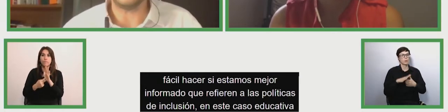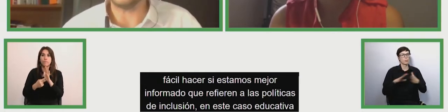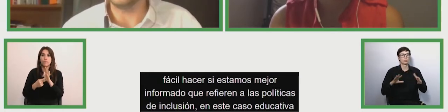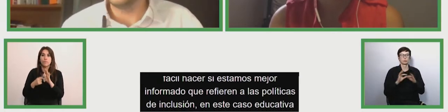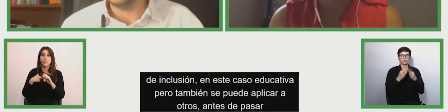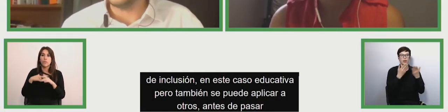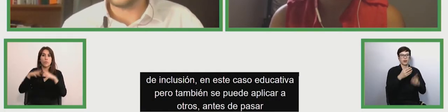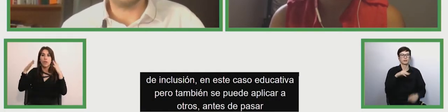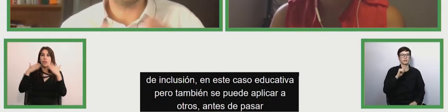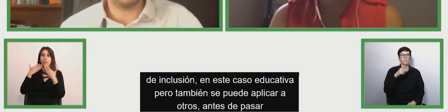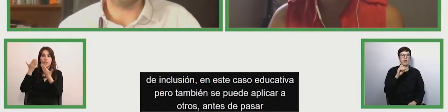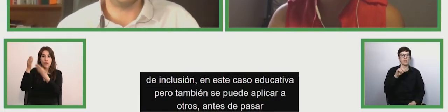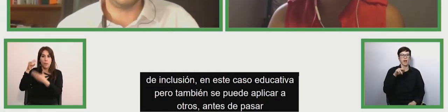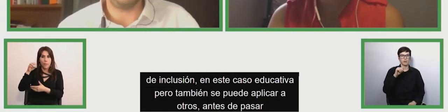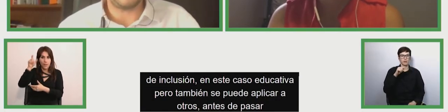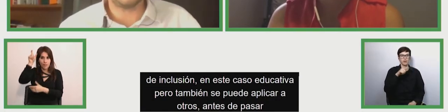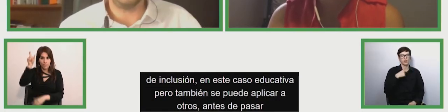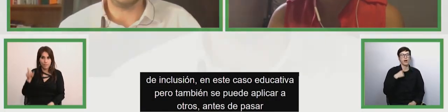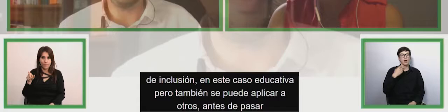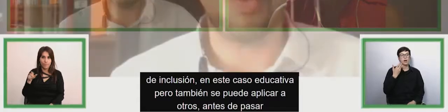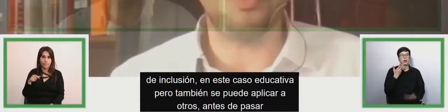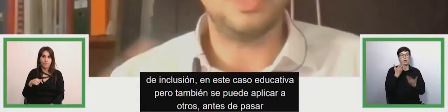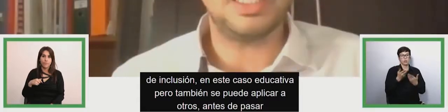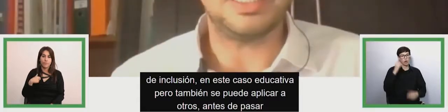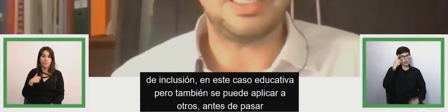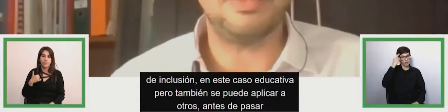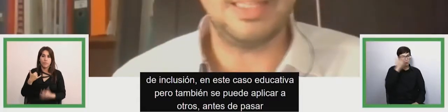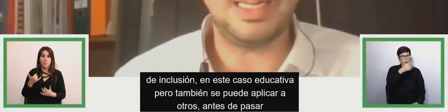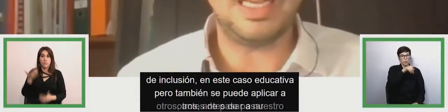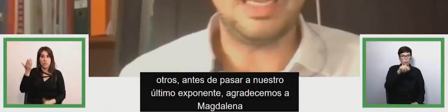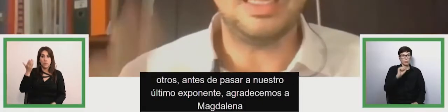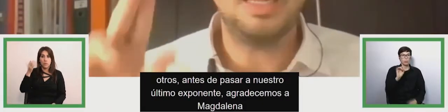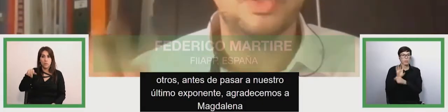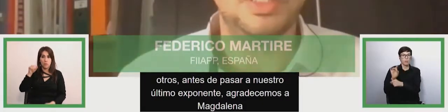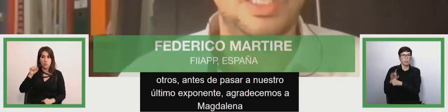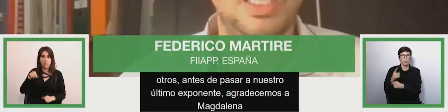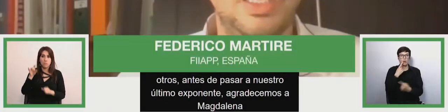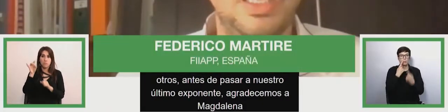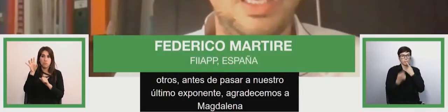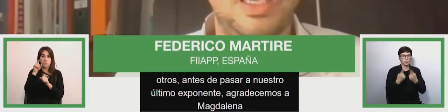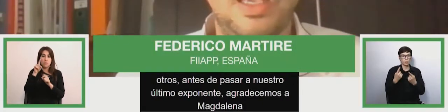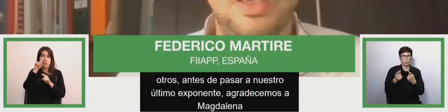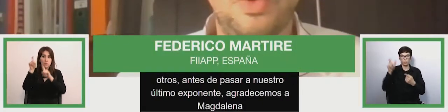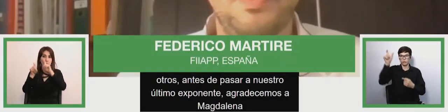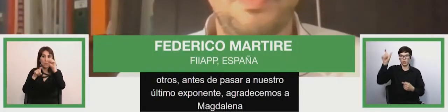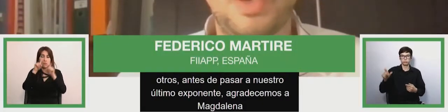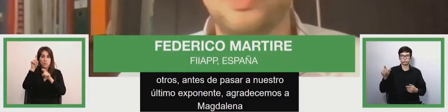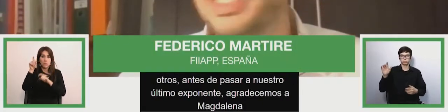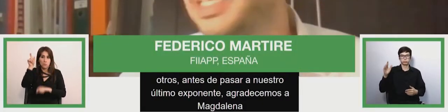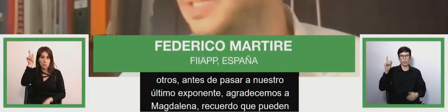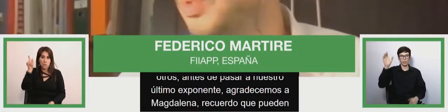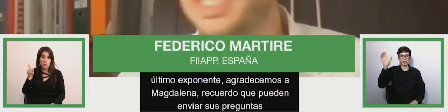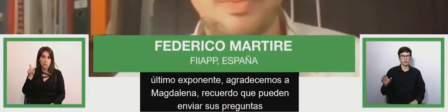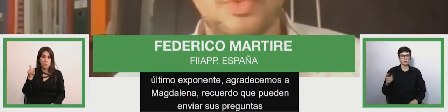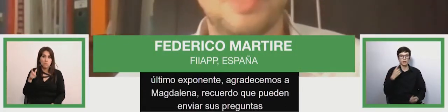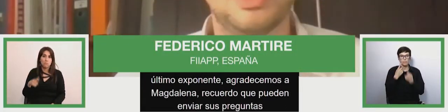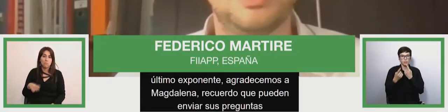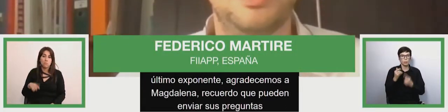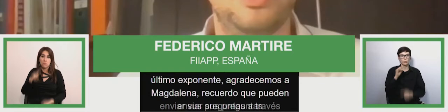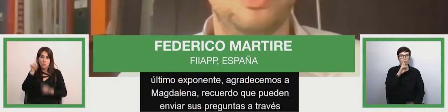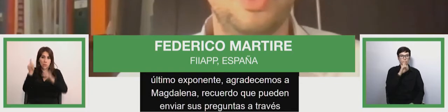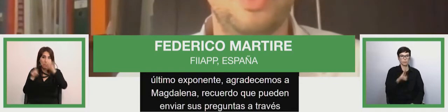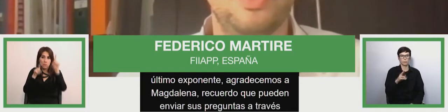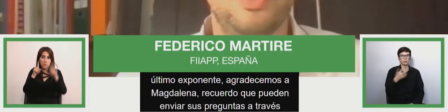Magdalena, recuerdo que pueden enviar sus preguntas a través del box de preguntas y respuestas. Ya estamos